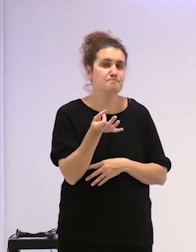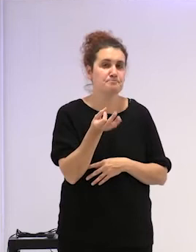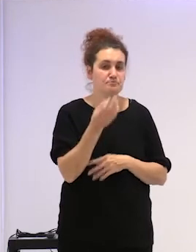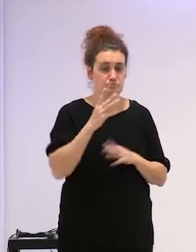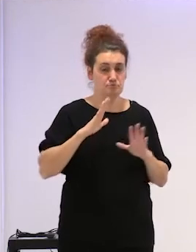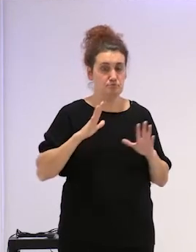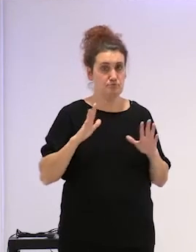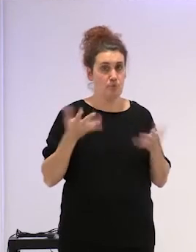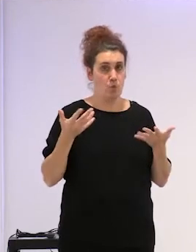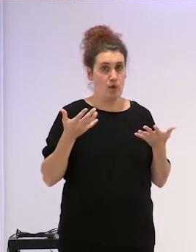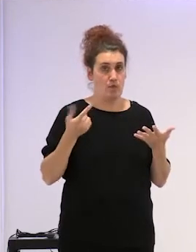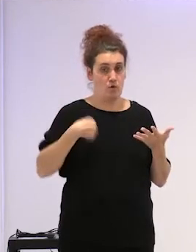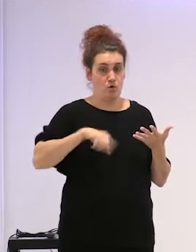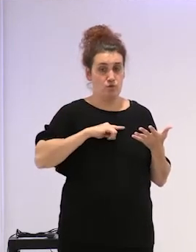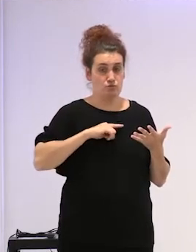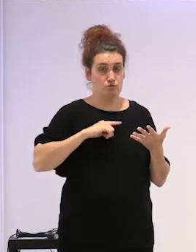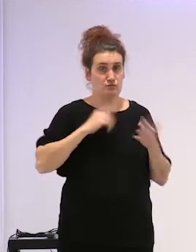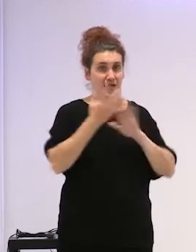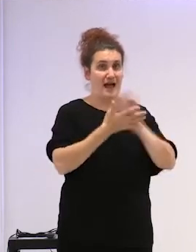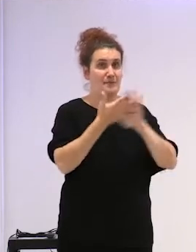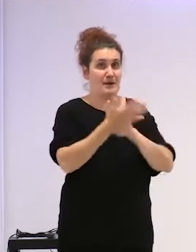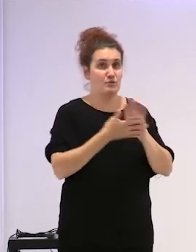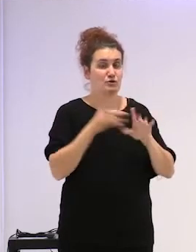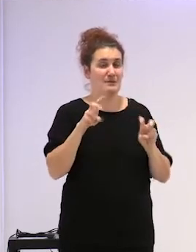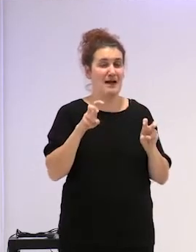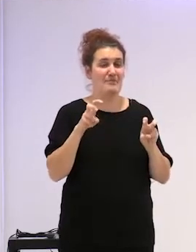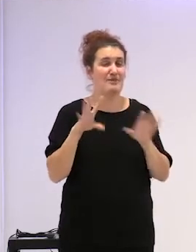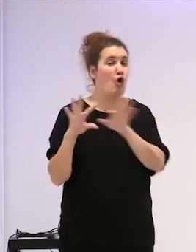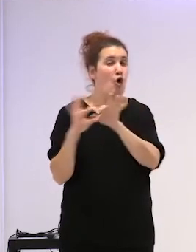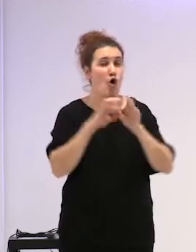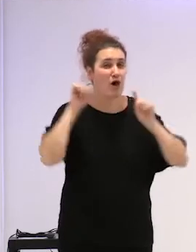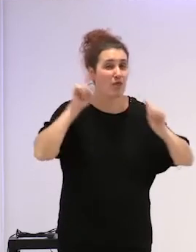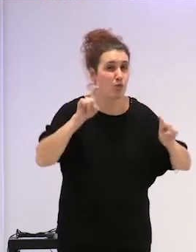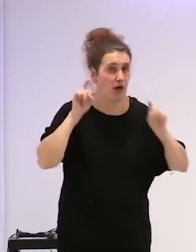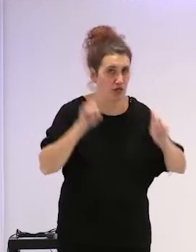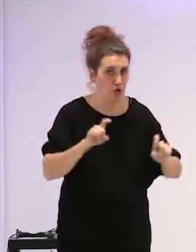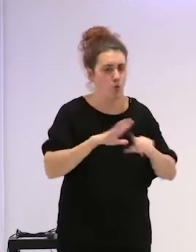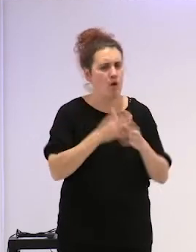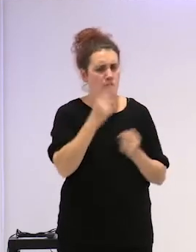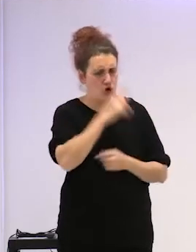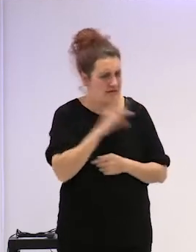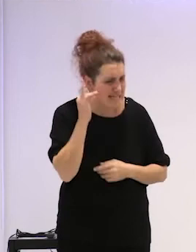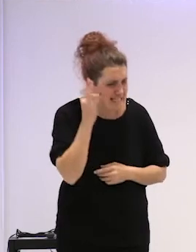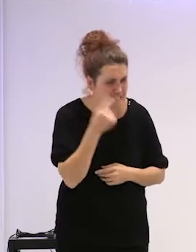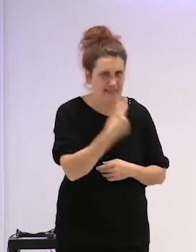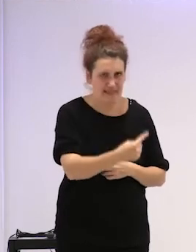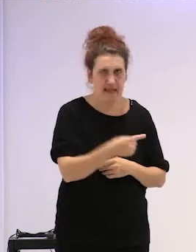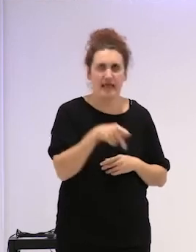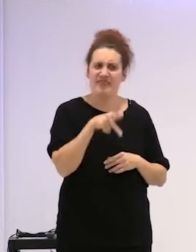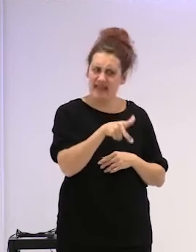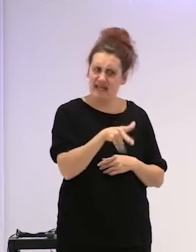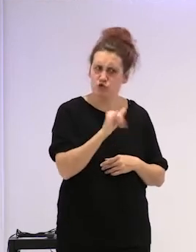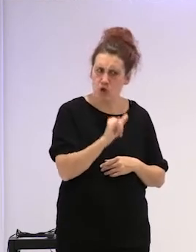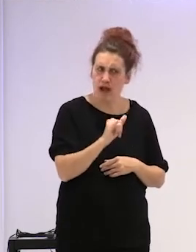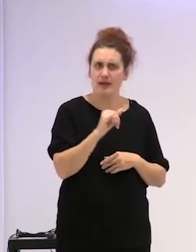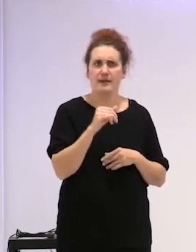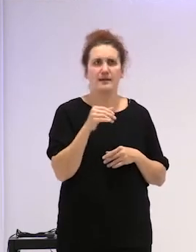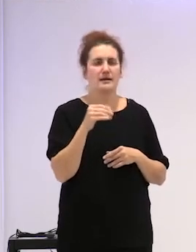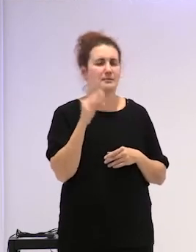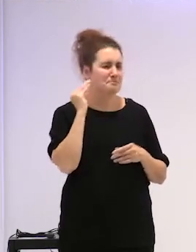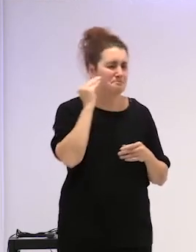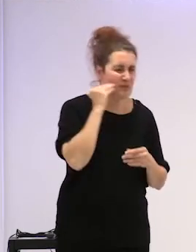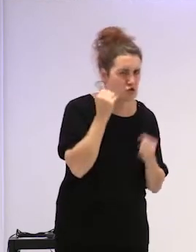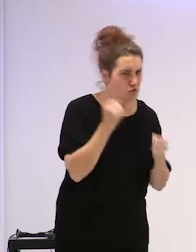empiezan a, empezamos a hablar sobre coeducación, empezamos a decirle a las niñas que tienen derecho a que le un besito a la fuerza,